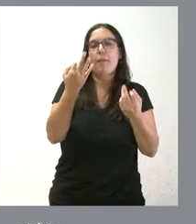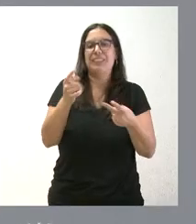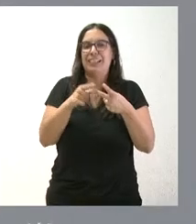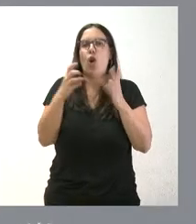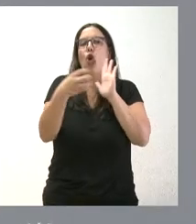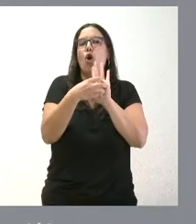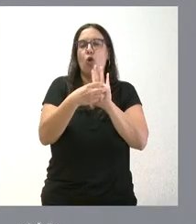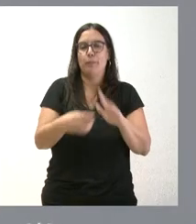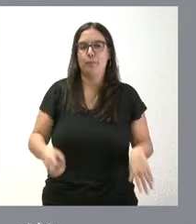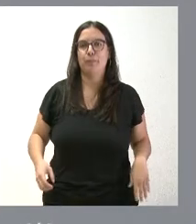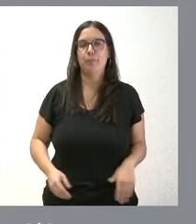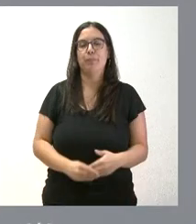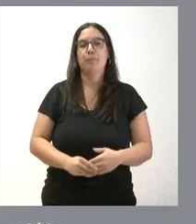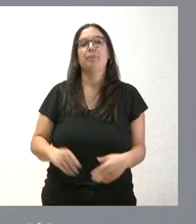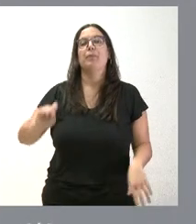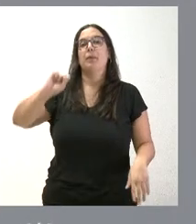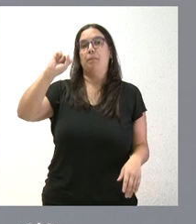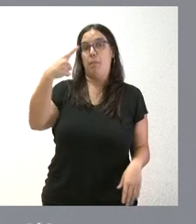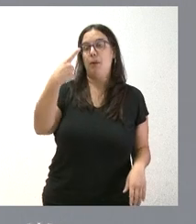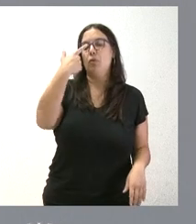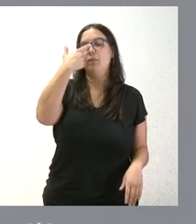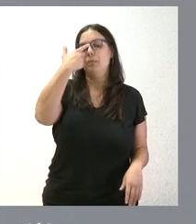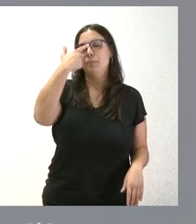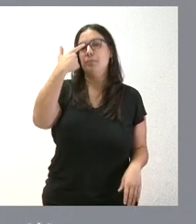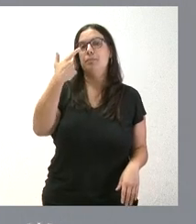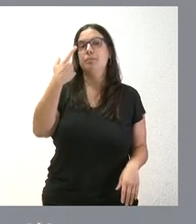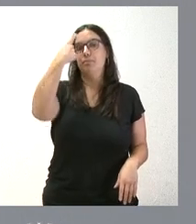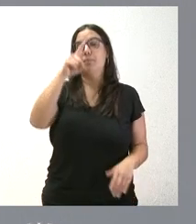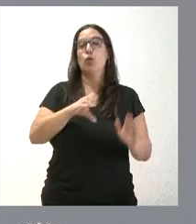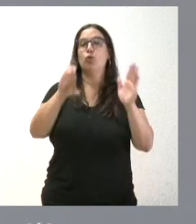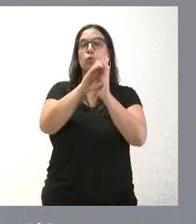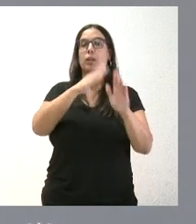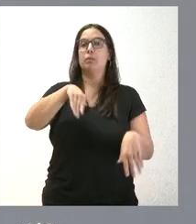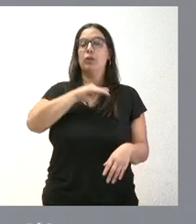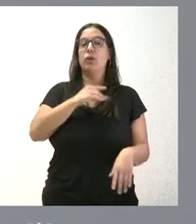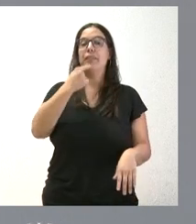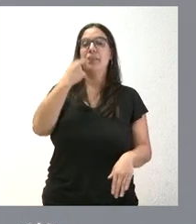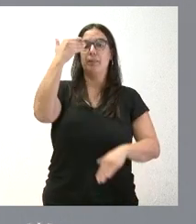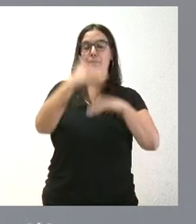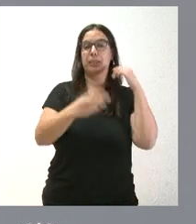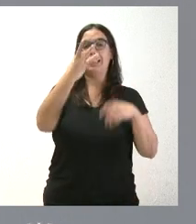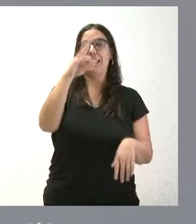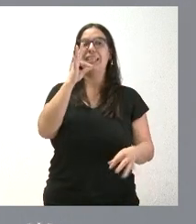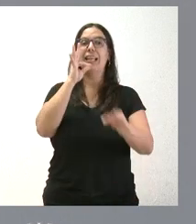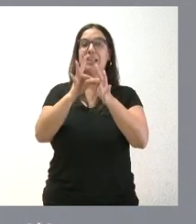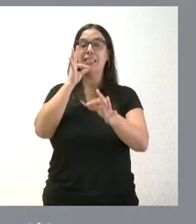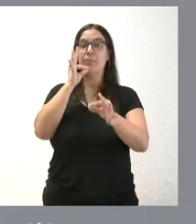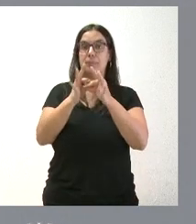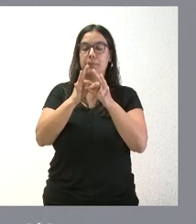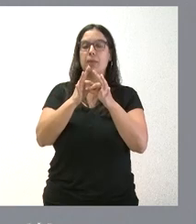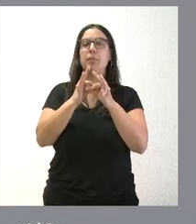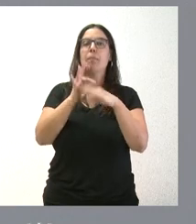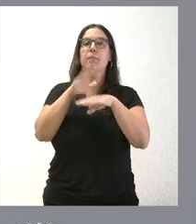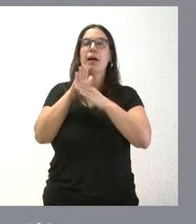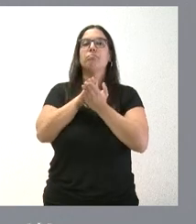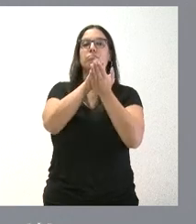Pues lo primero, saben ustedes que la Constitución española establece la fecha del 30 de septiembre para